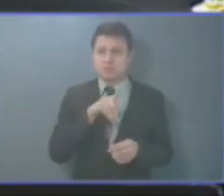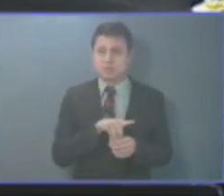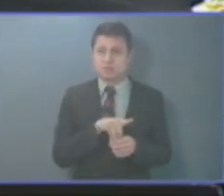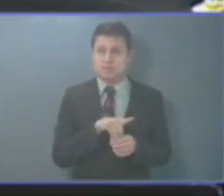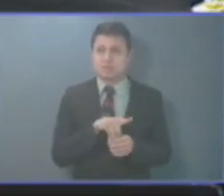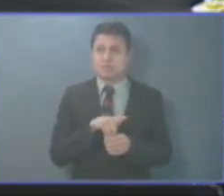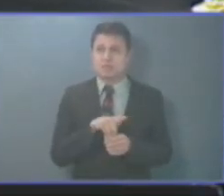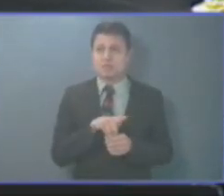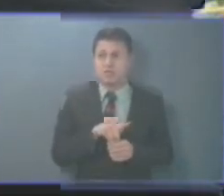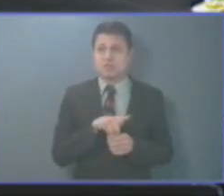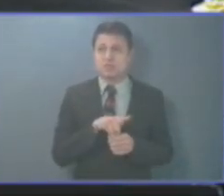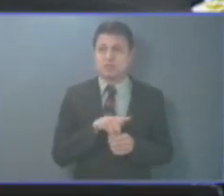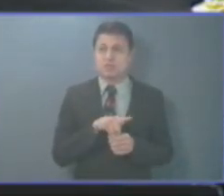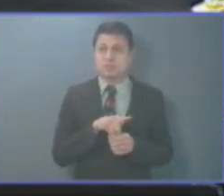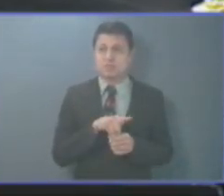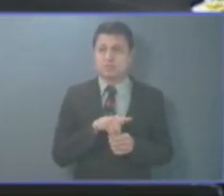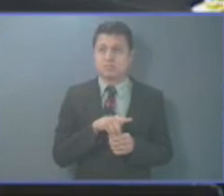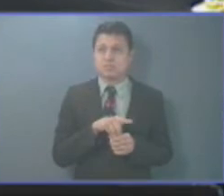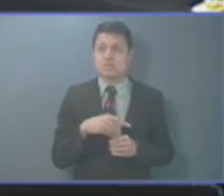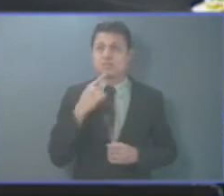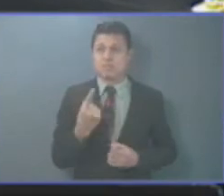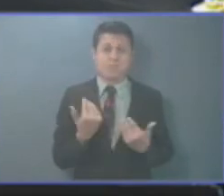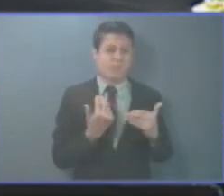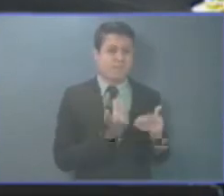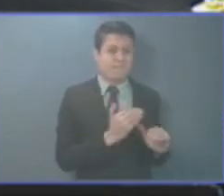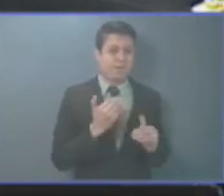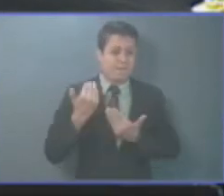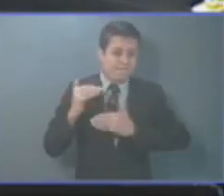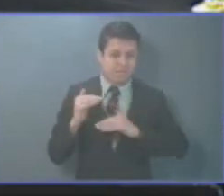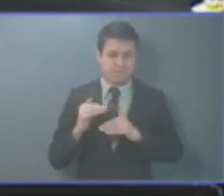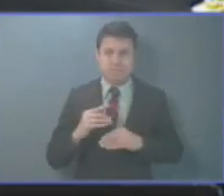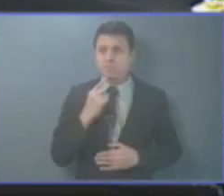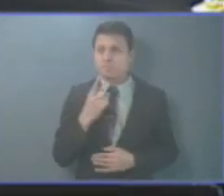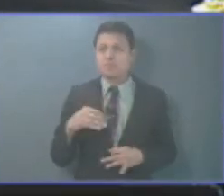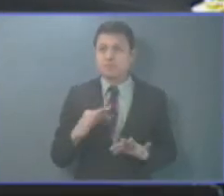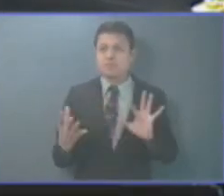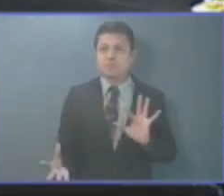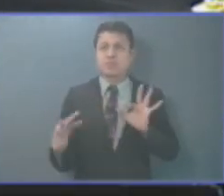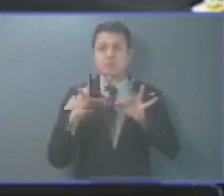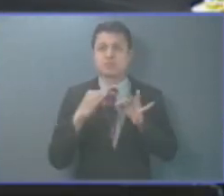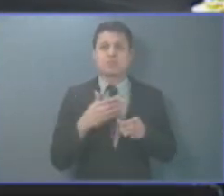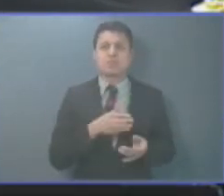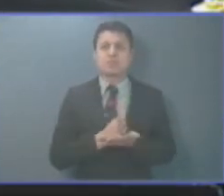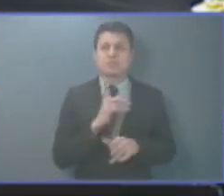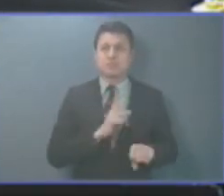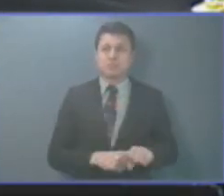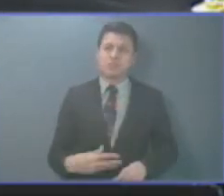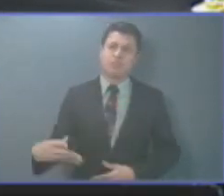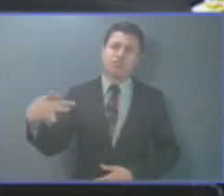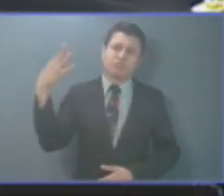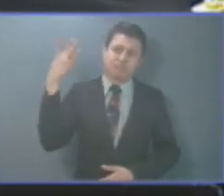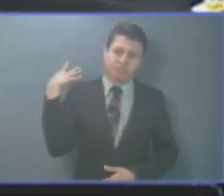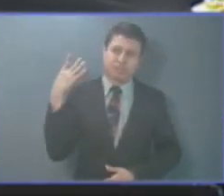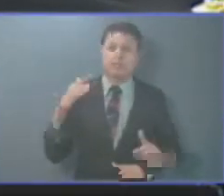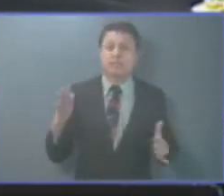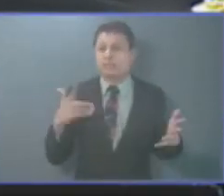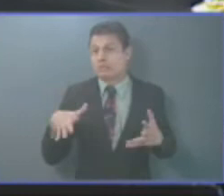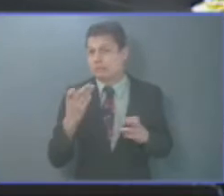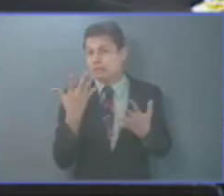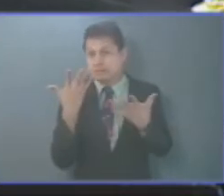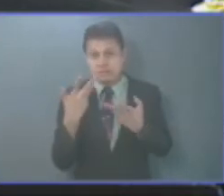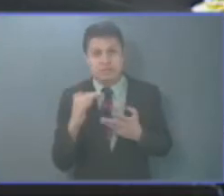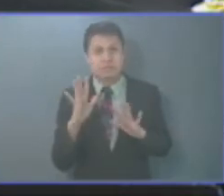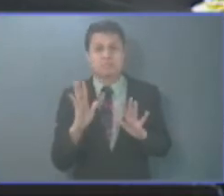eran marginados, pues eran lanzados desde el monte Taigeto, pues no querían